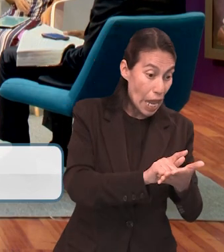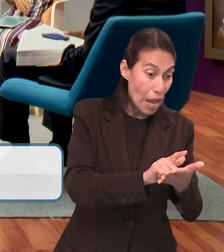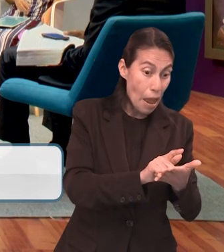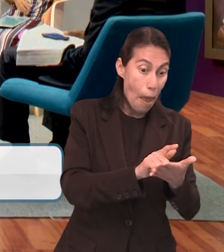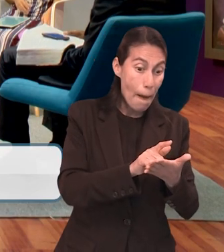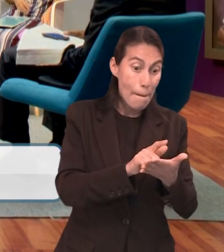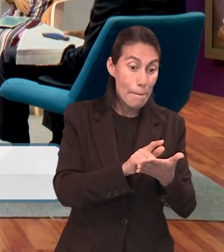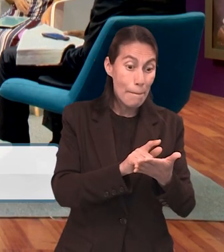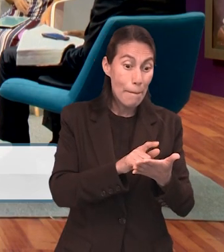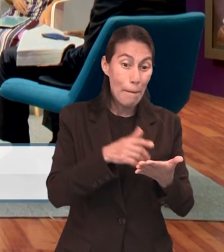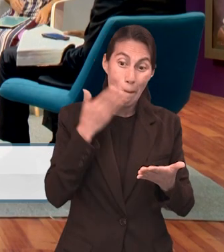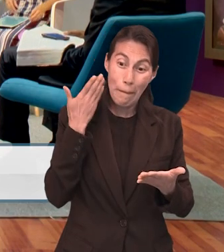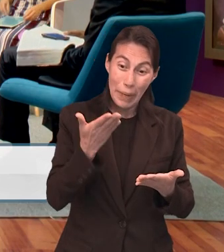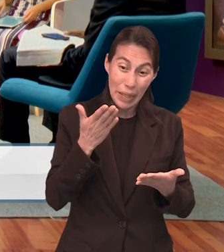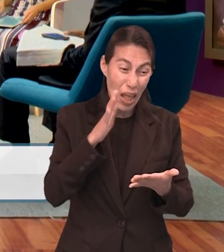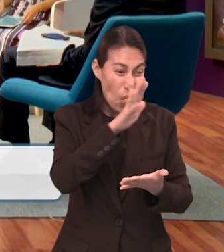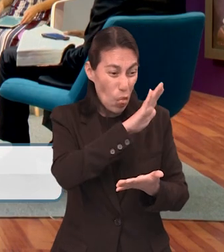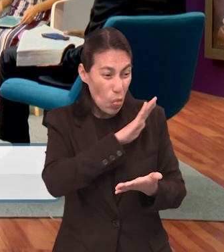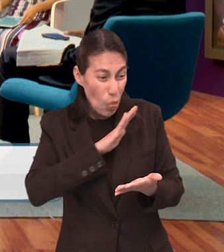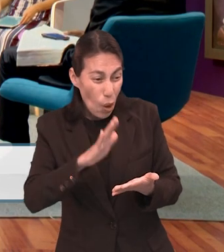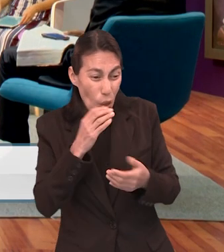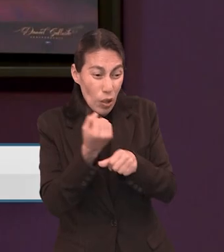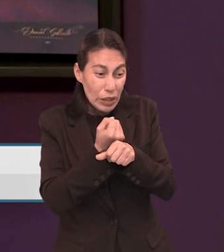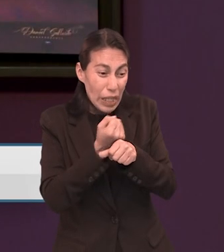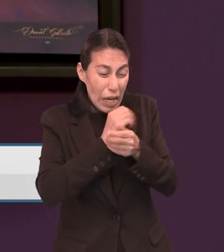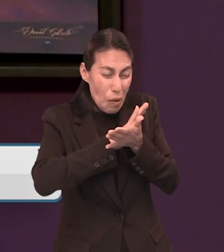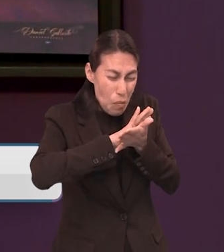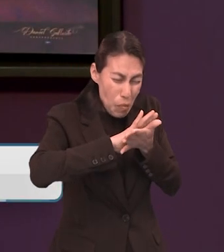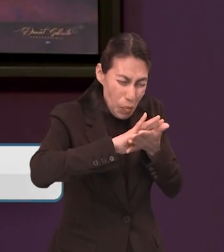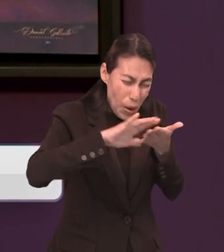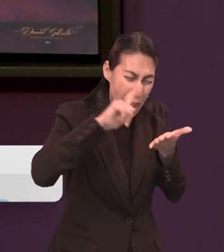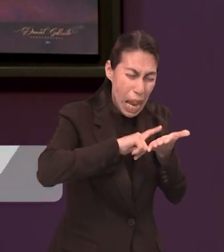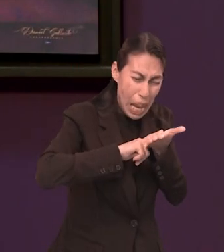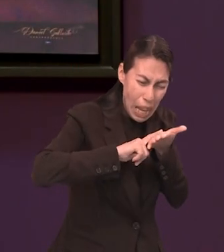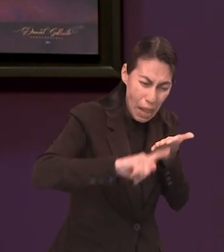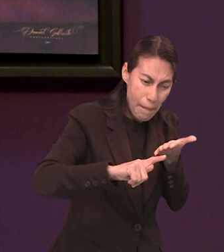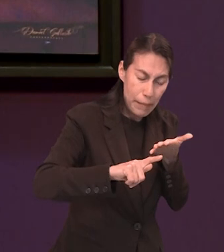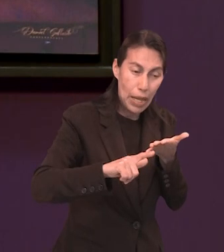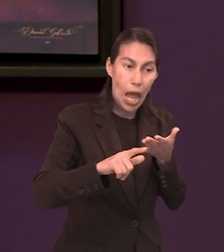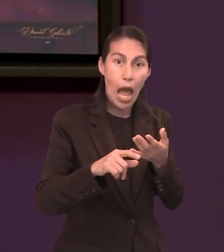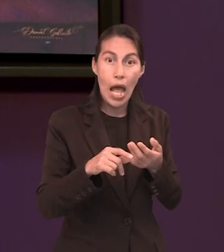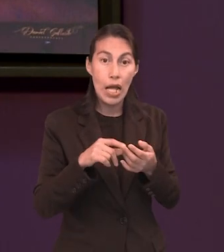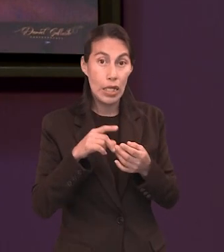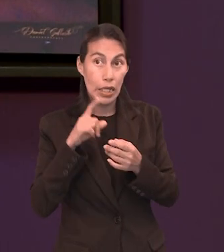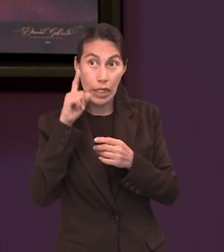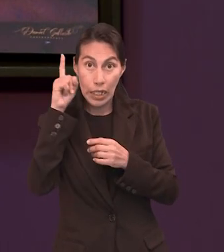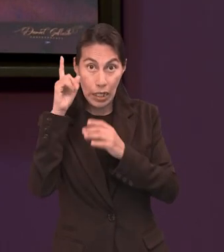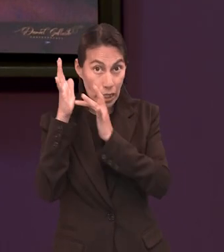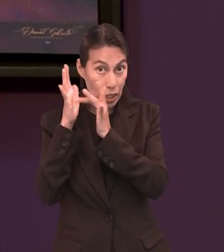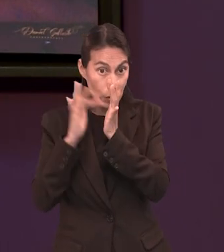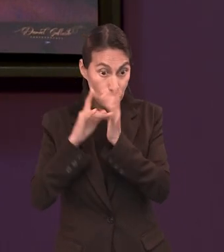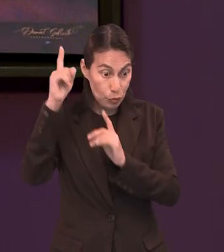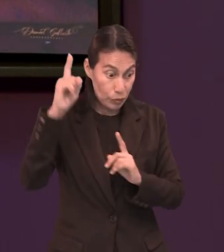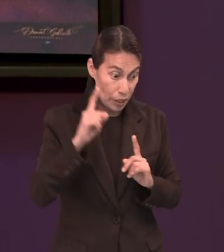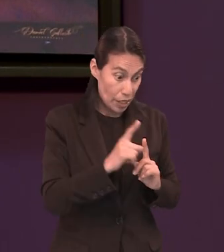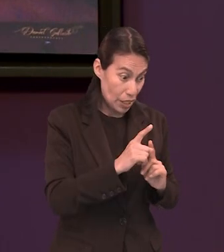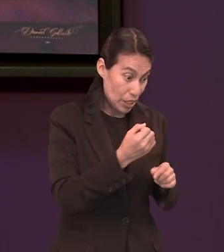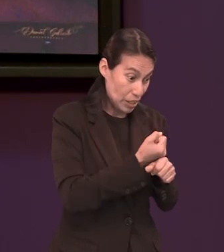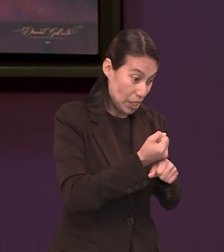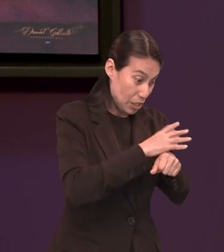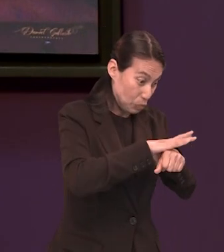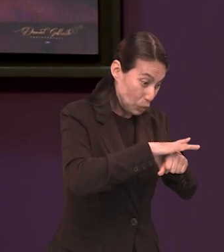sangre, pues sin derramamiento de sangre no hay perdón. Así que era necesario que las copias de las realidades